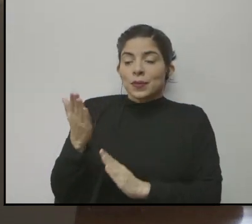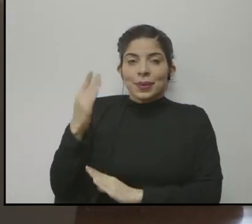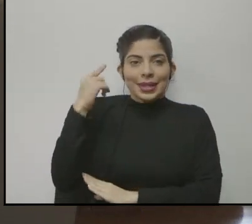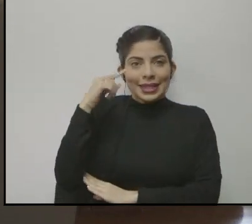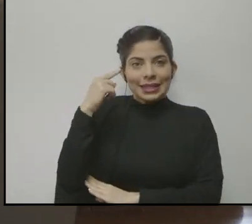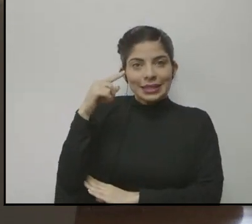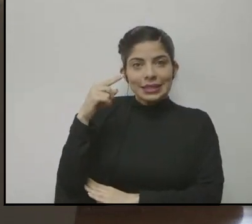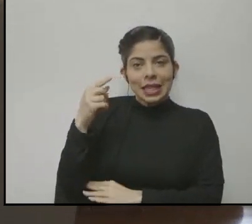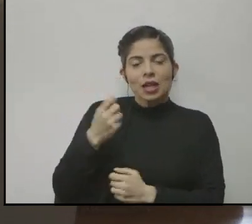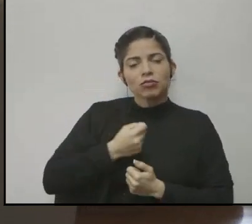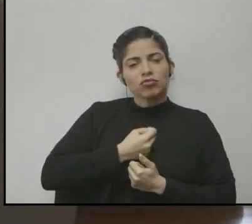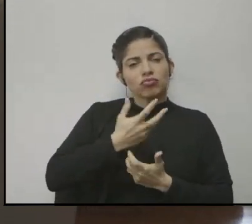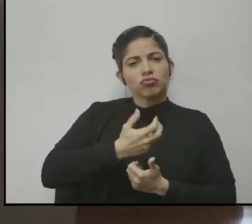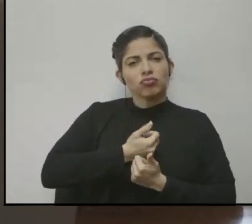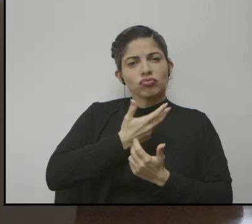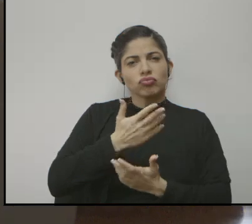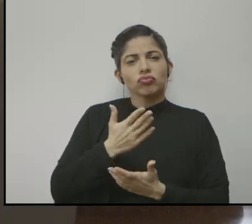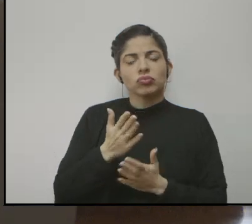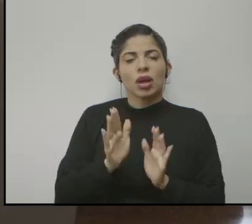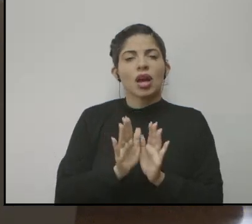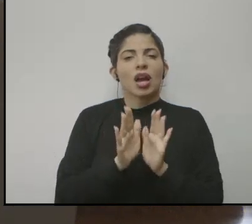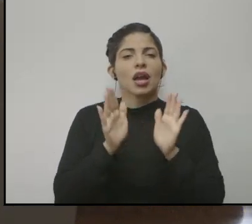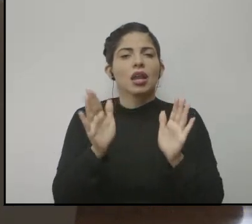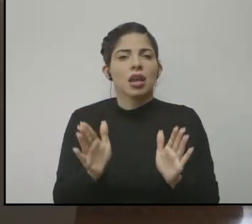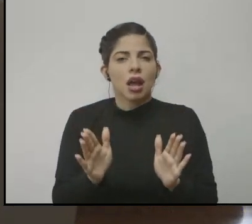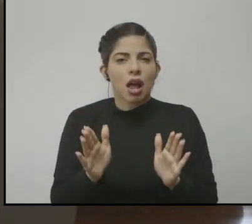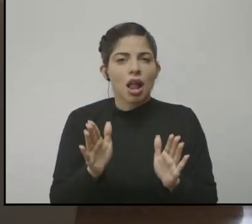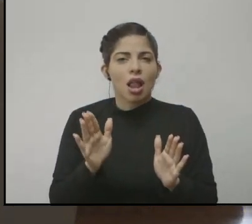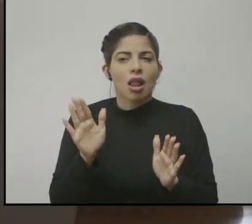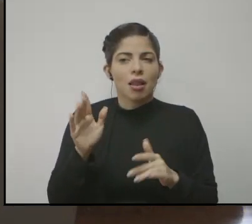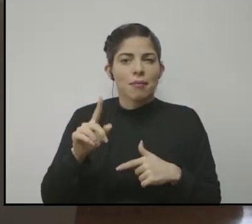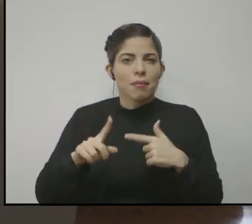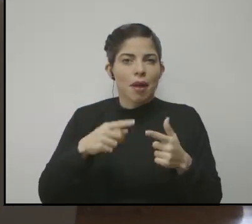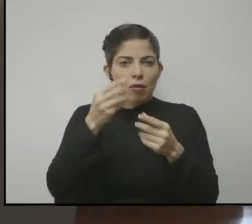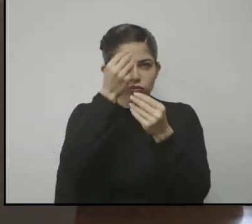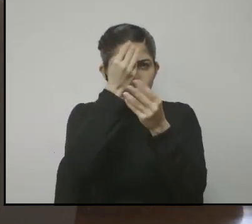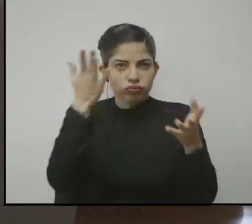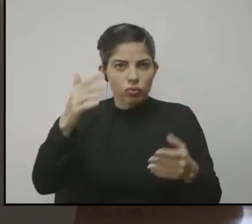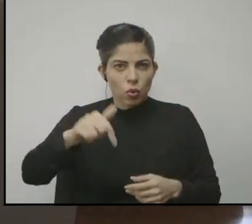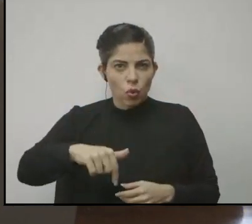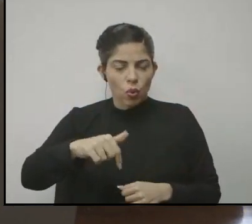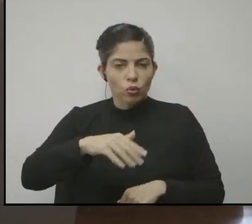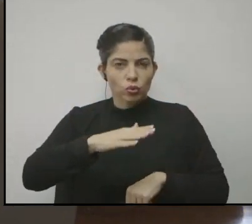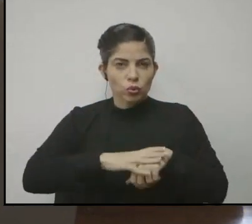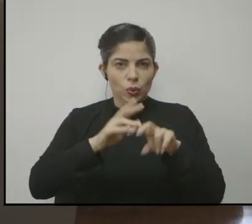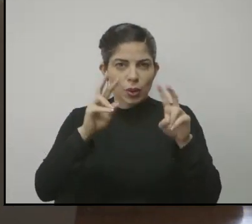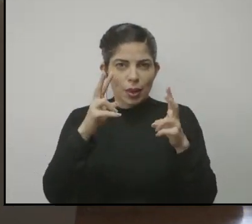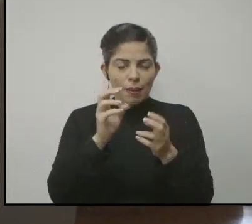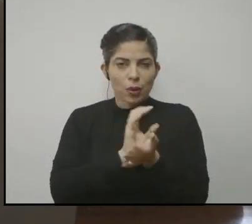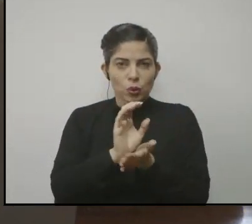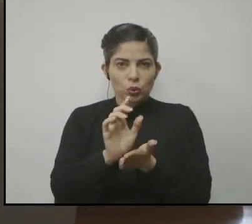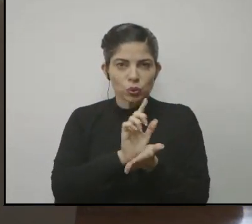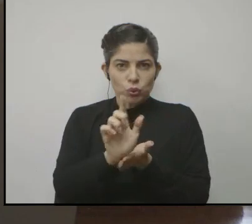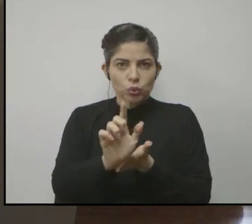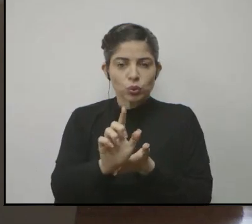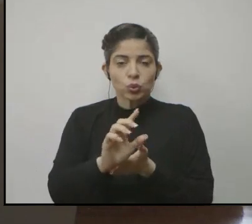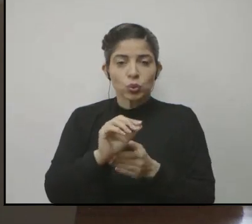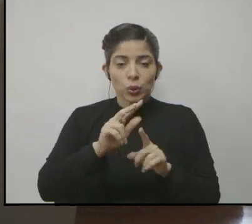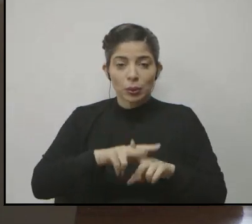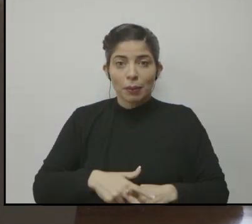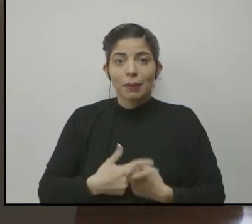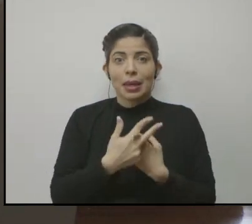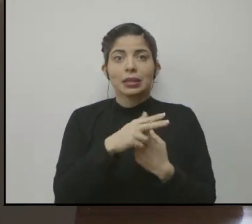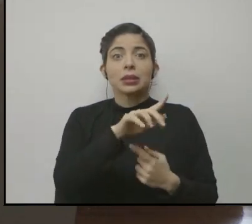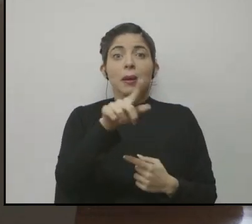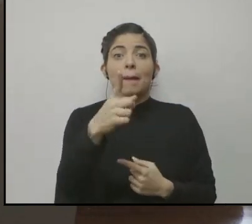Giselle que nos pueda compartir un poco las generalidades del anuncio que se ha hecho hoy sobre el tema del curso lectivo y que empiecen a